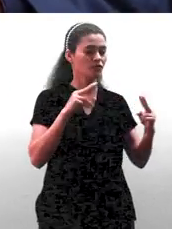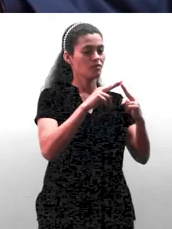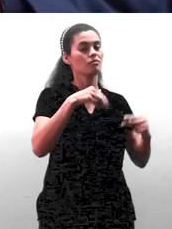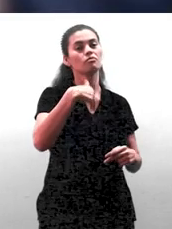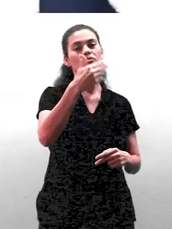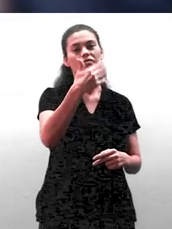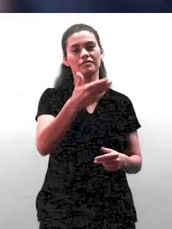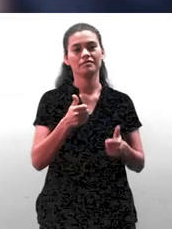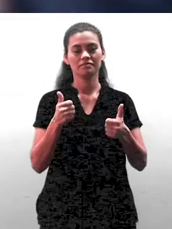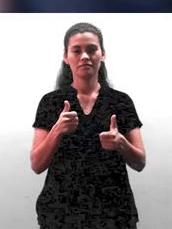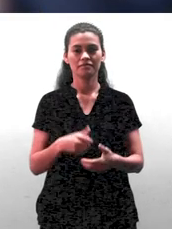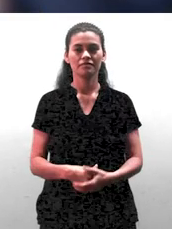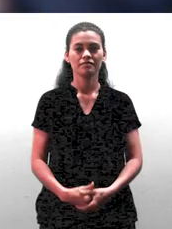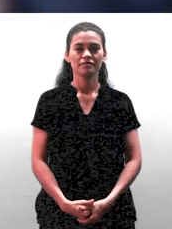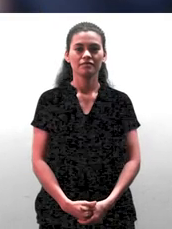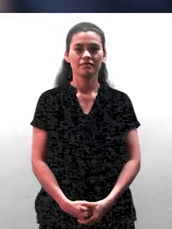visión.